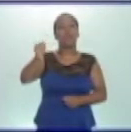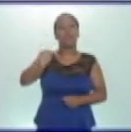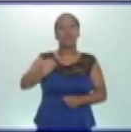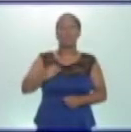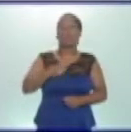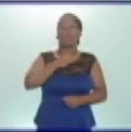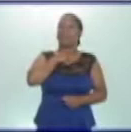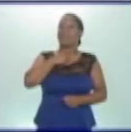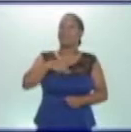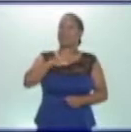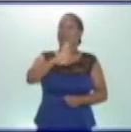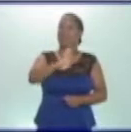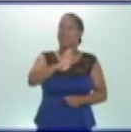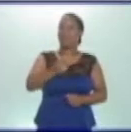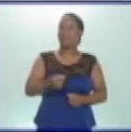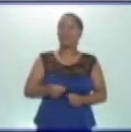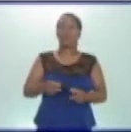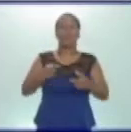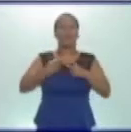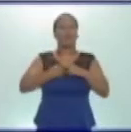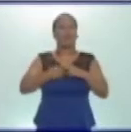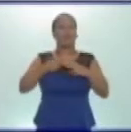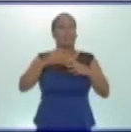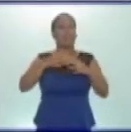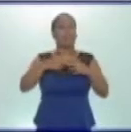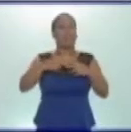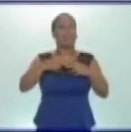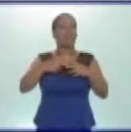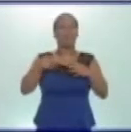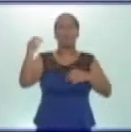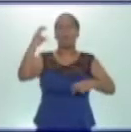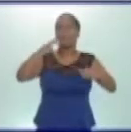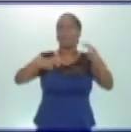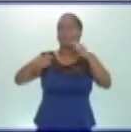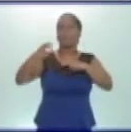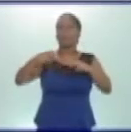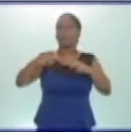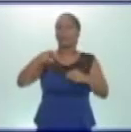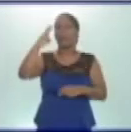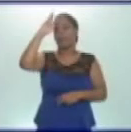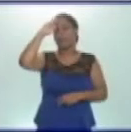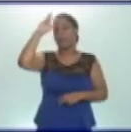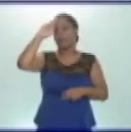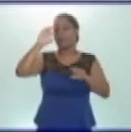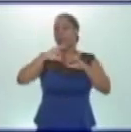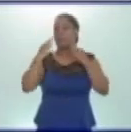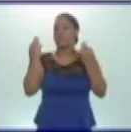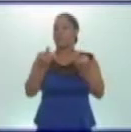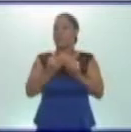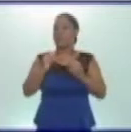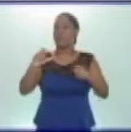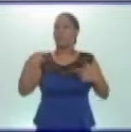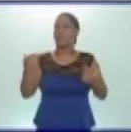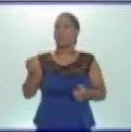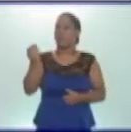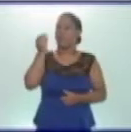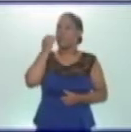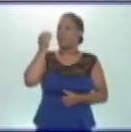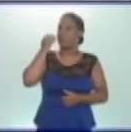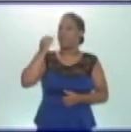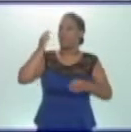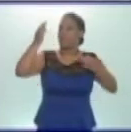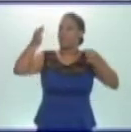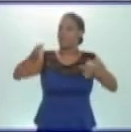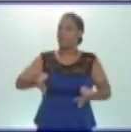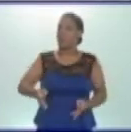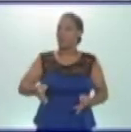relacionado con investigar con el médico de la familia cuál sería la alimentación adecuada para mantener el sistema